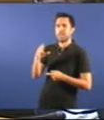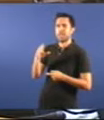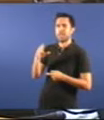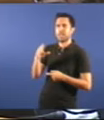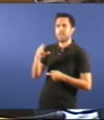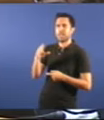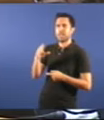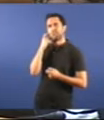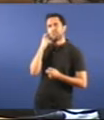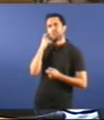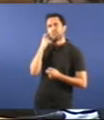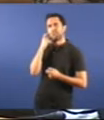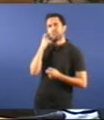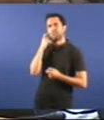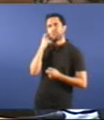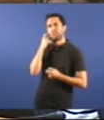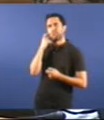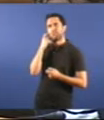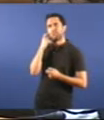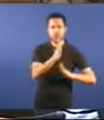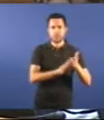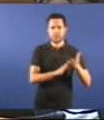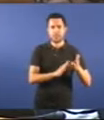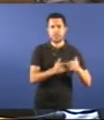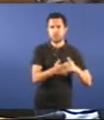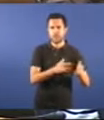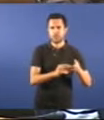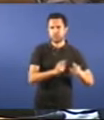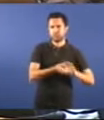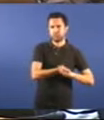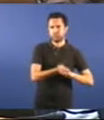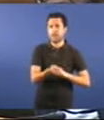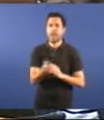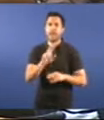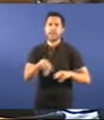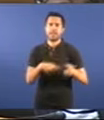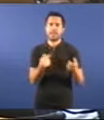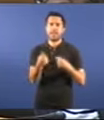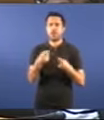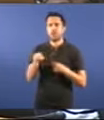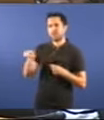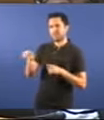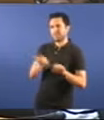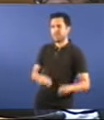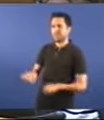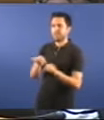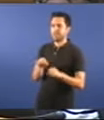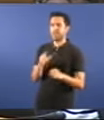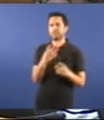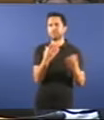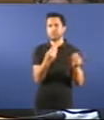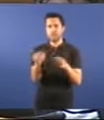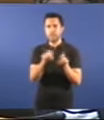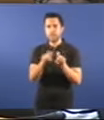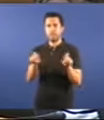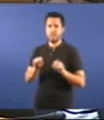que necesitou das brigadas para caimar os montes. Ese que vostede tamén defende, na Nutania e na ER e un lote de empresa. Señor